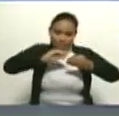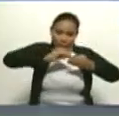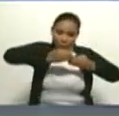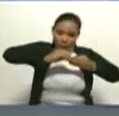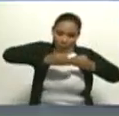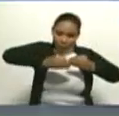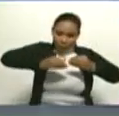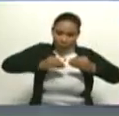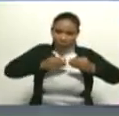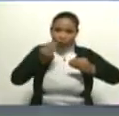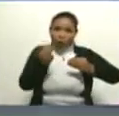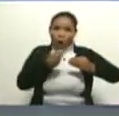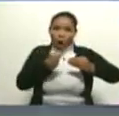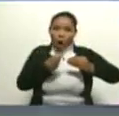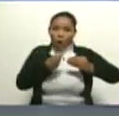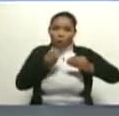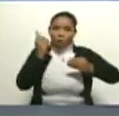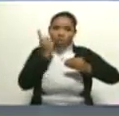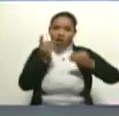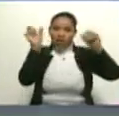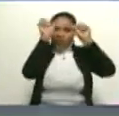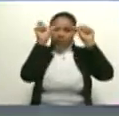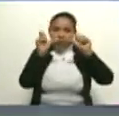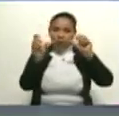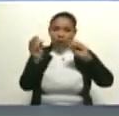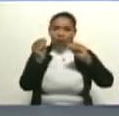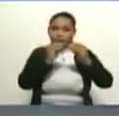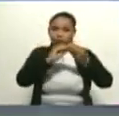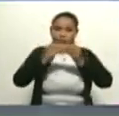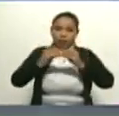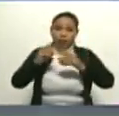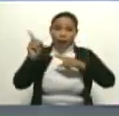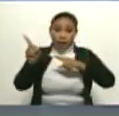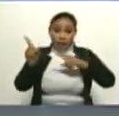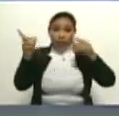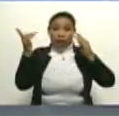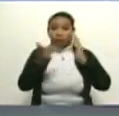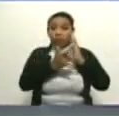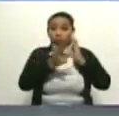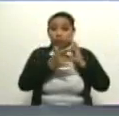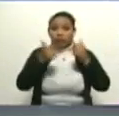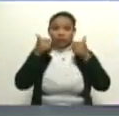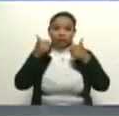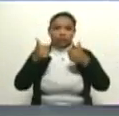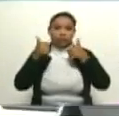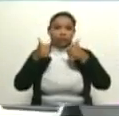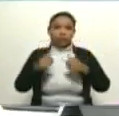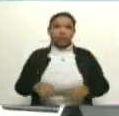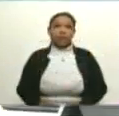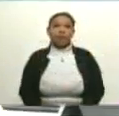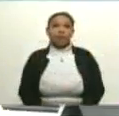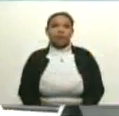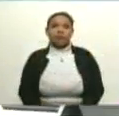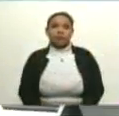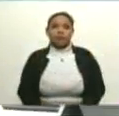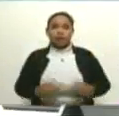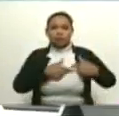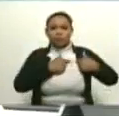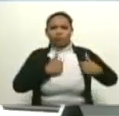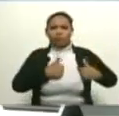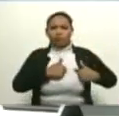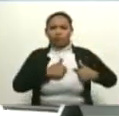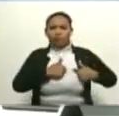funcionar. Y es una tecnología bastante bonita. ¿Y el marcapaso hace su